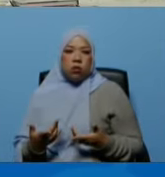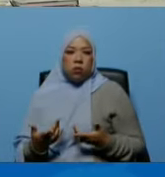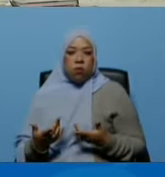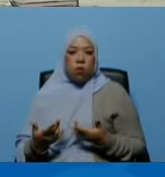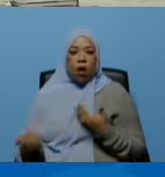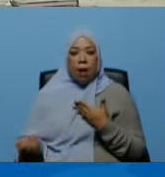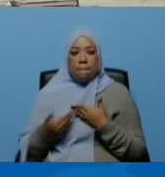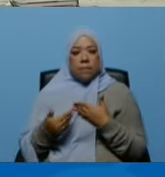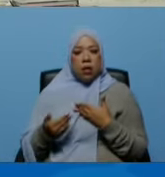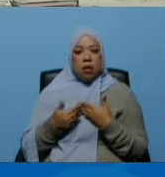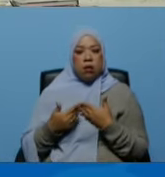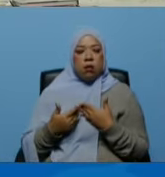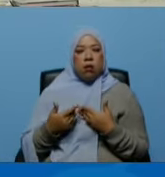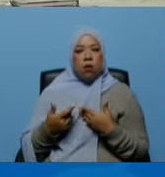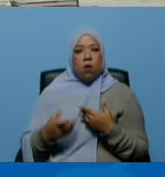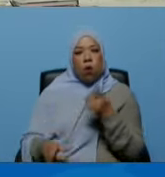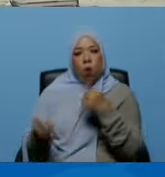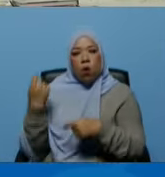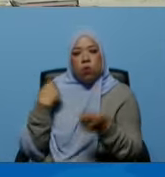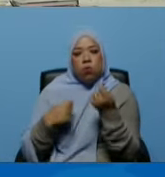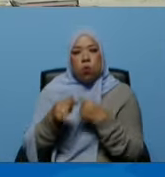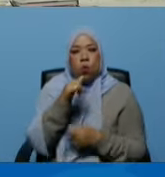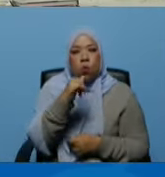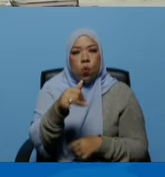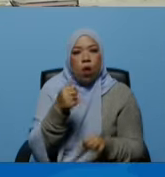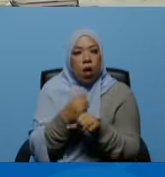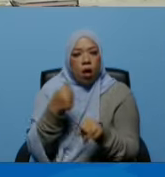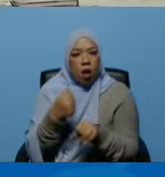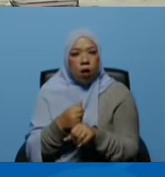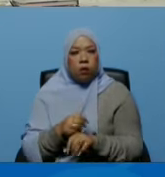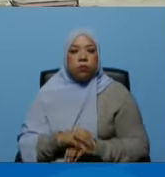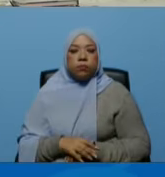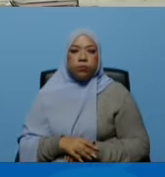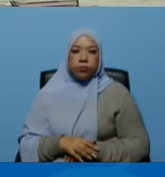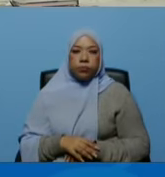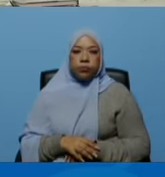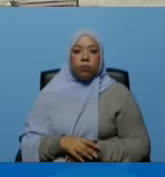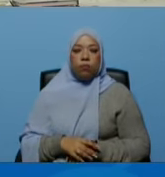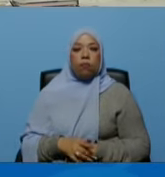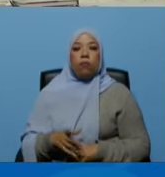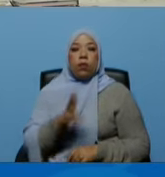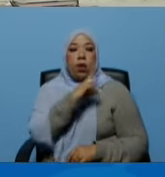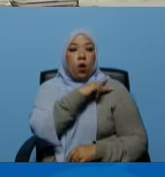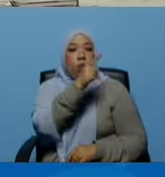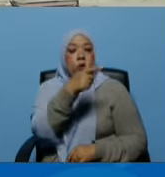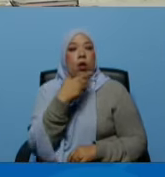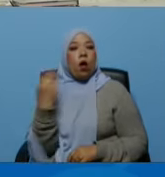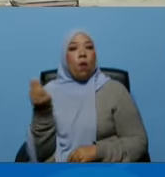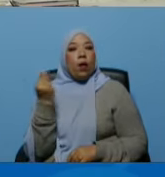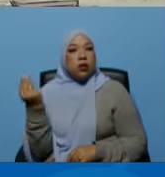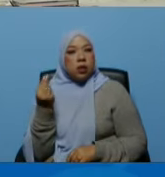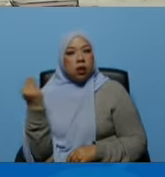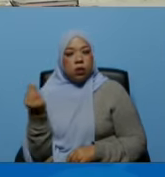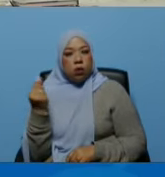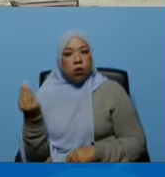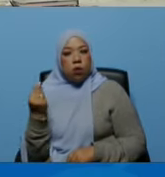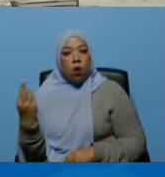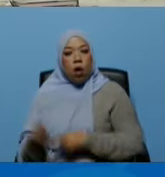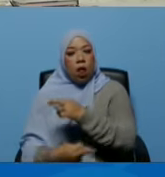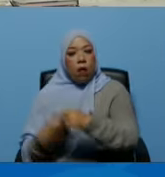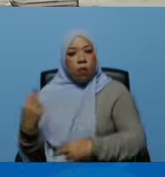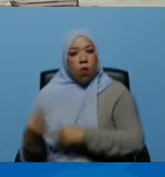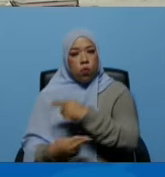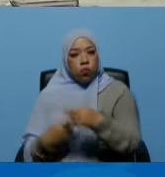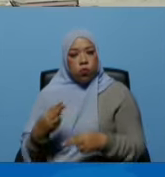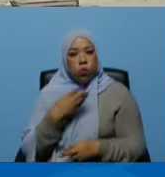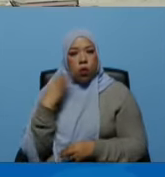amenazaron a los jefes de clap y jefa amenazaron a los dirigentes juveniles de la revolución